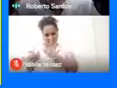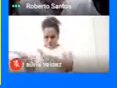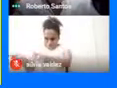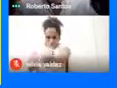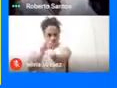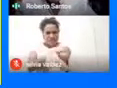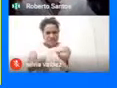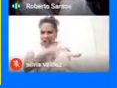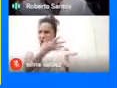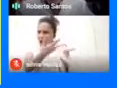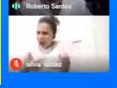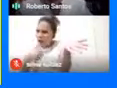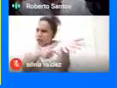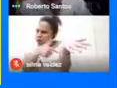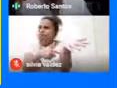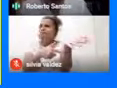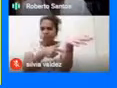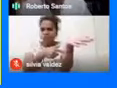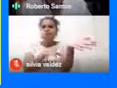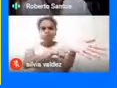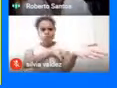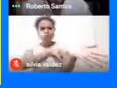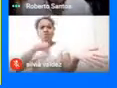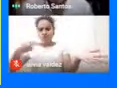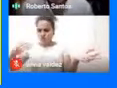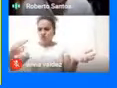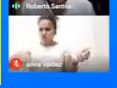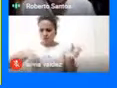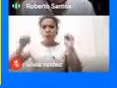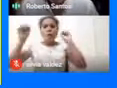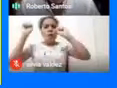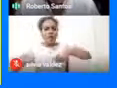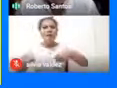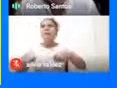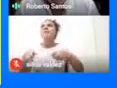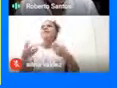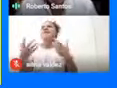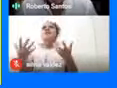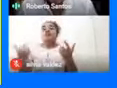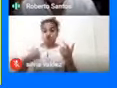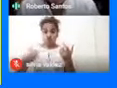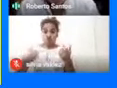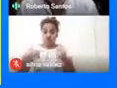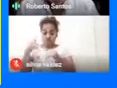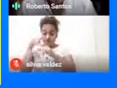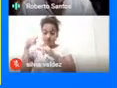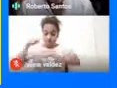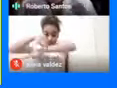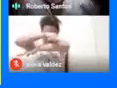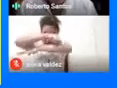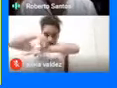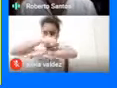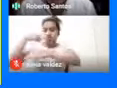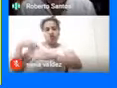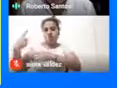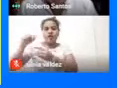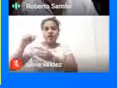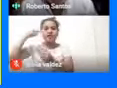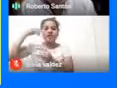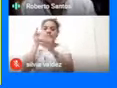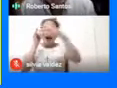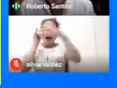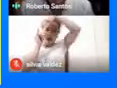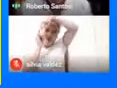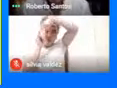que Nosotros Podemos Yo soy arquitecto No soy ni antropólogo Ni soy historiador